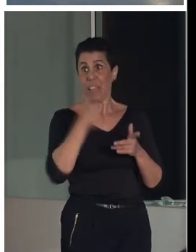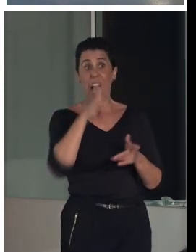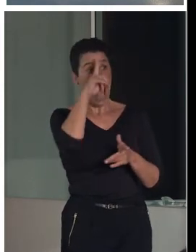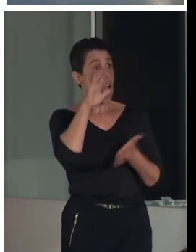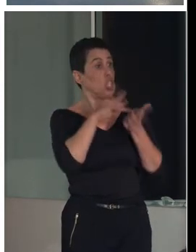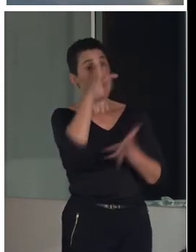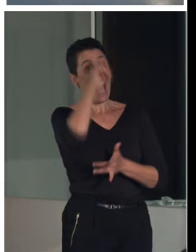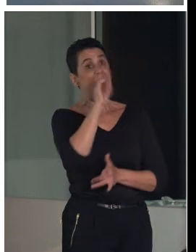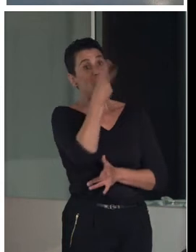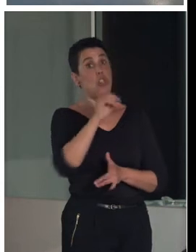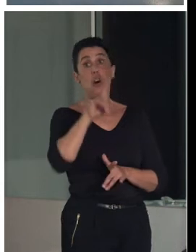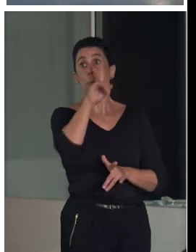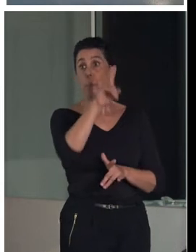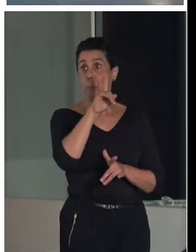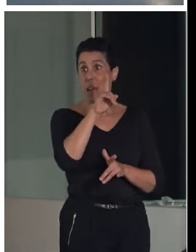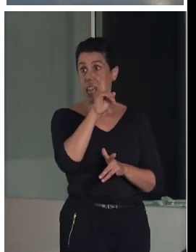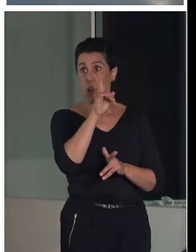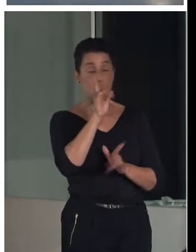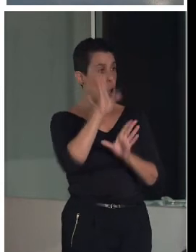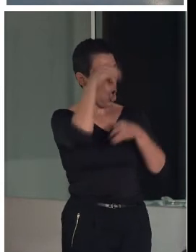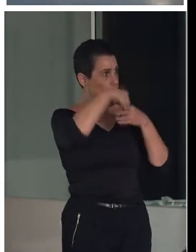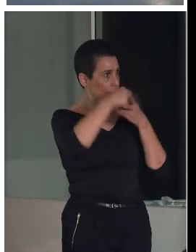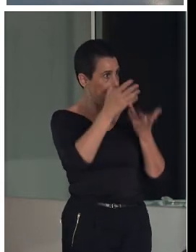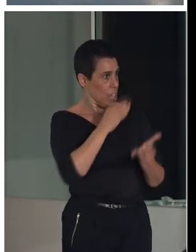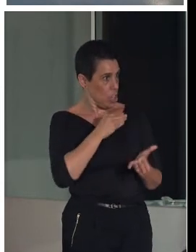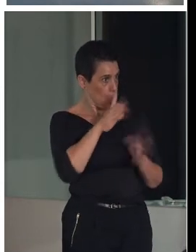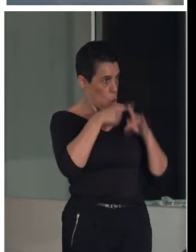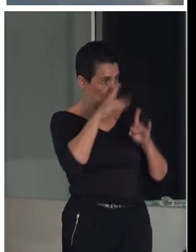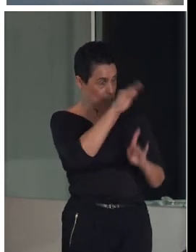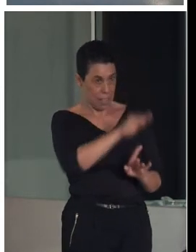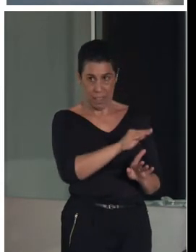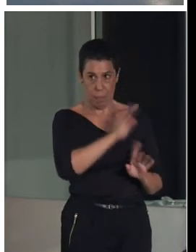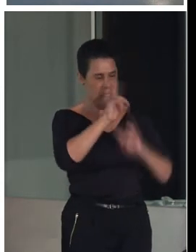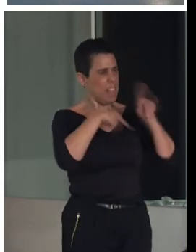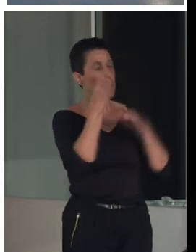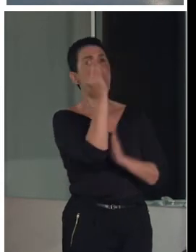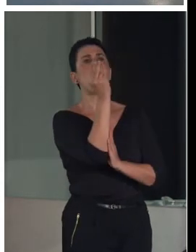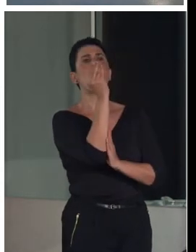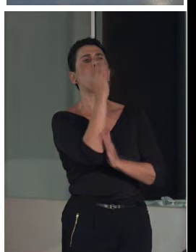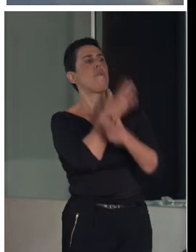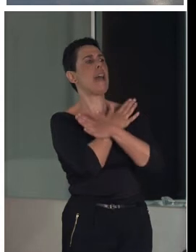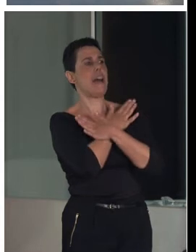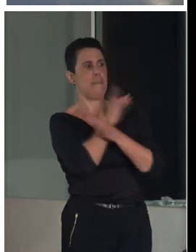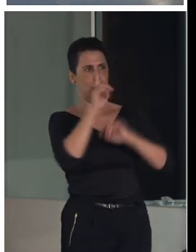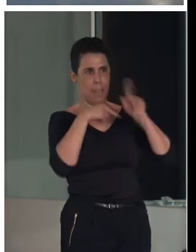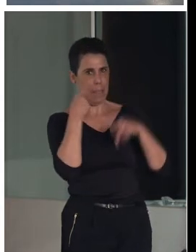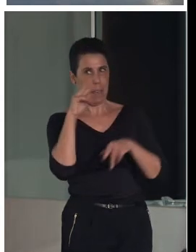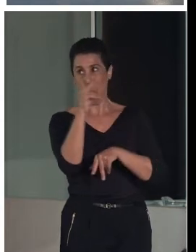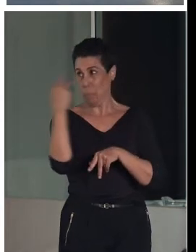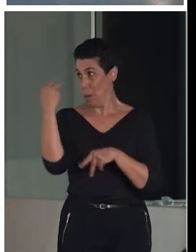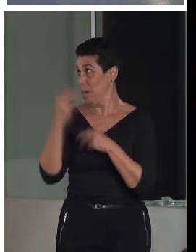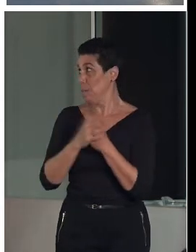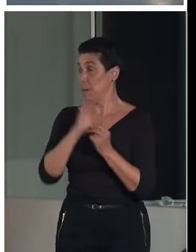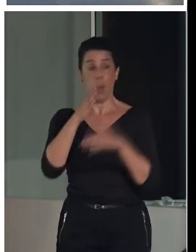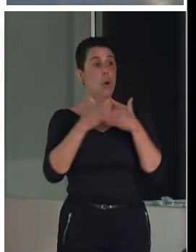de la Virgen de Tobed dentro de este bien en serie, luego os la enseñaré. En ese proceso,